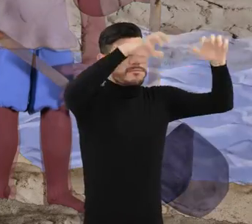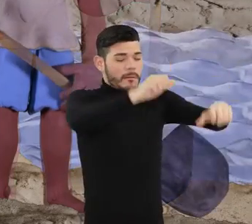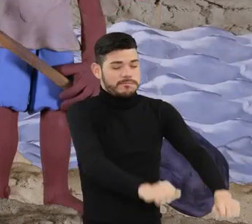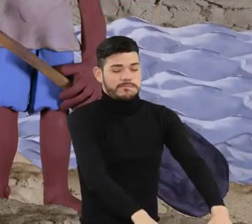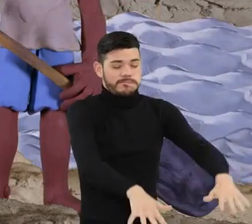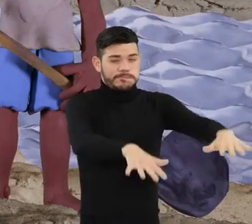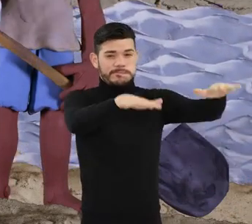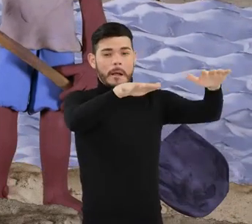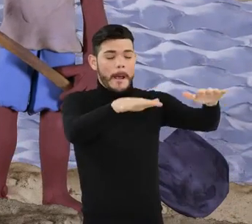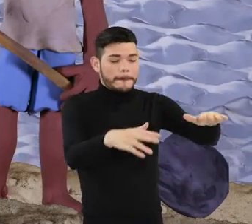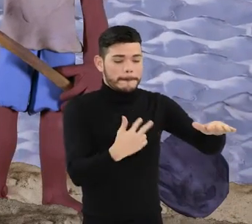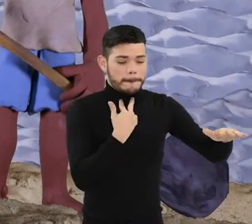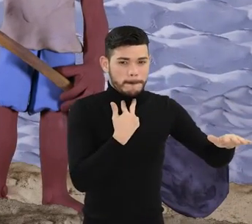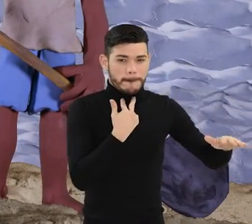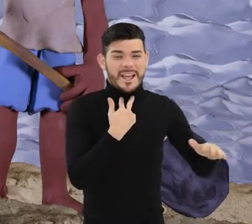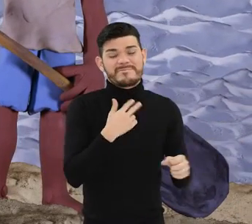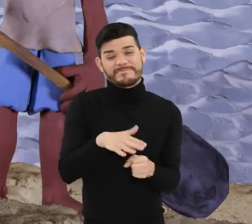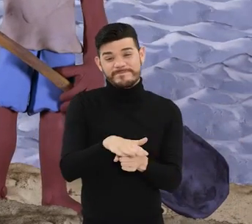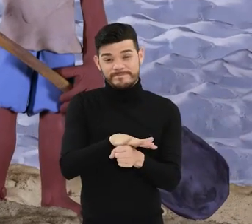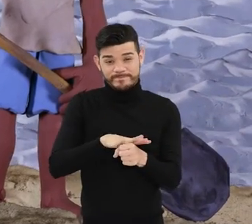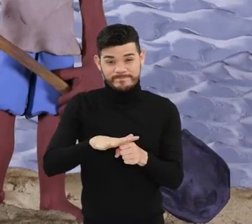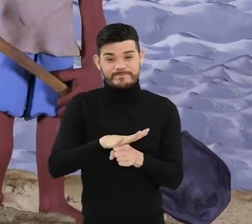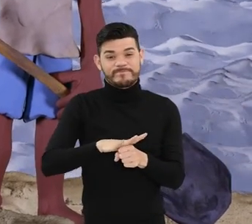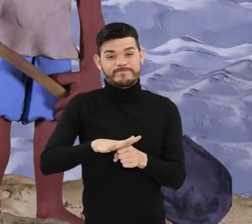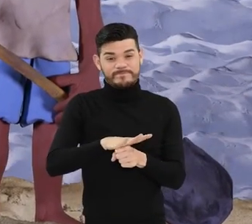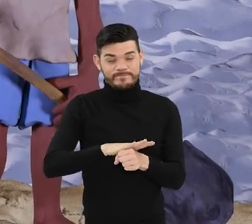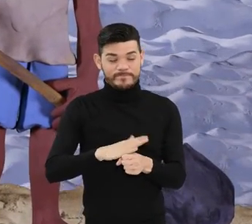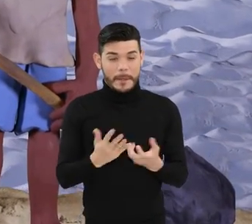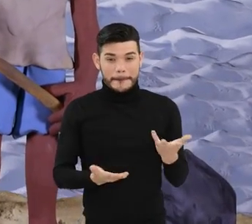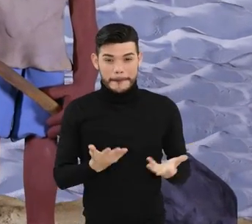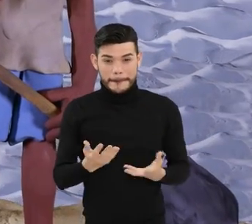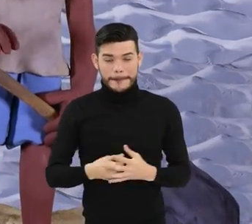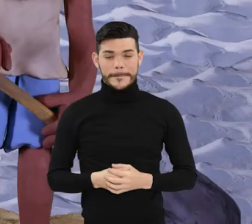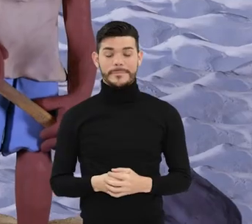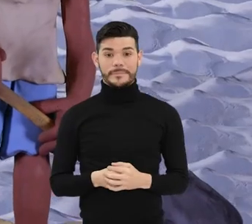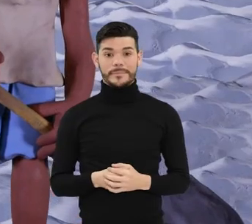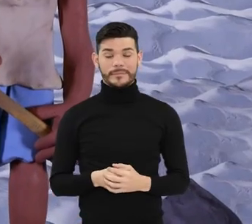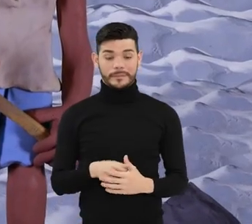material. Pero cuando crece, no hay arena y pasan necesidades.